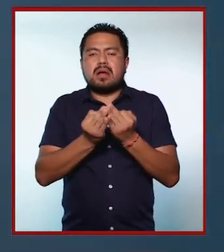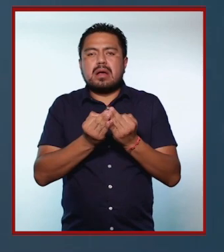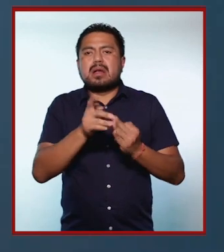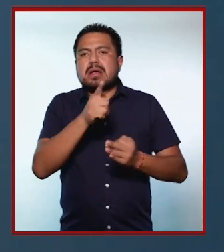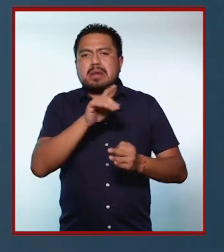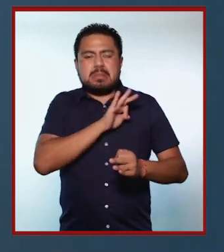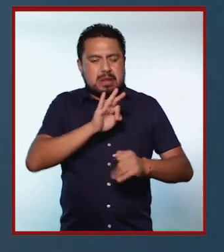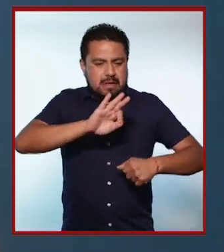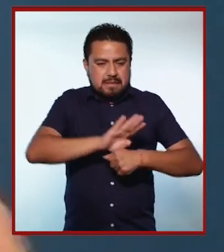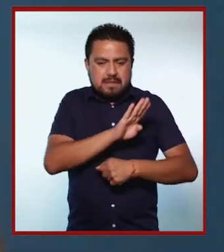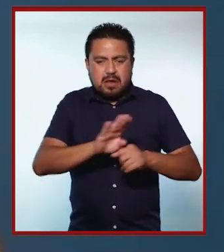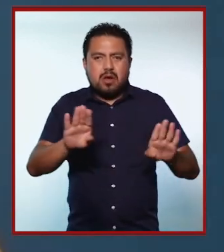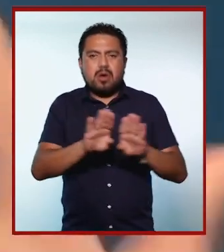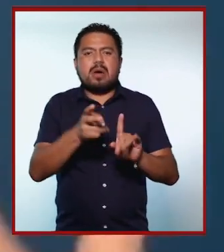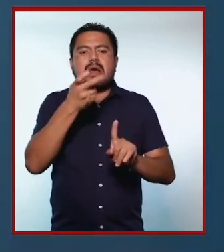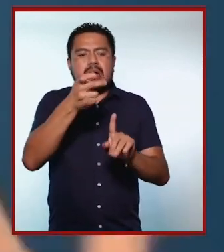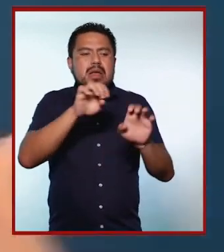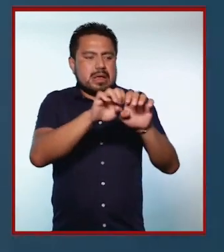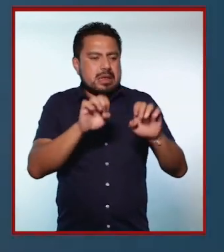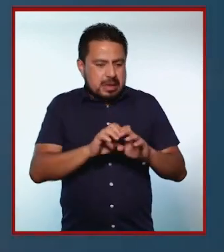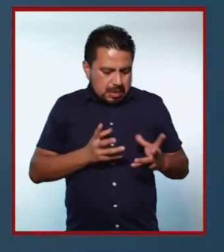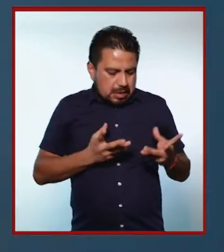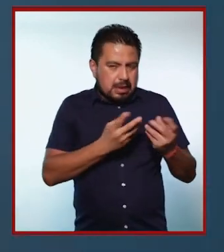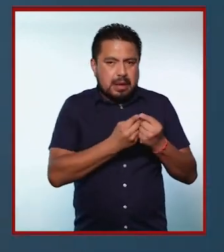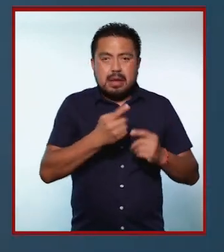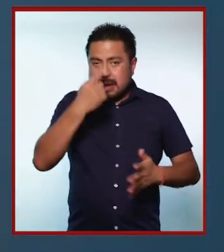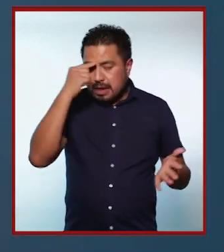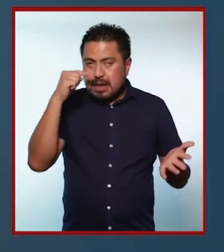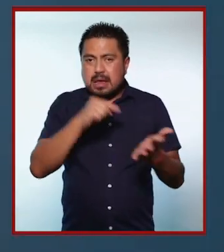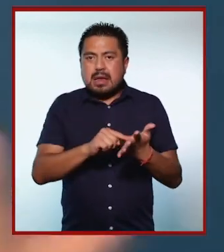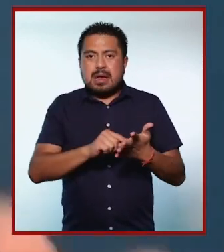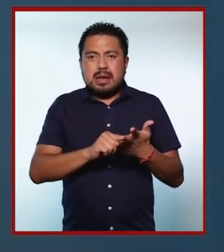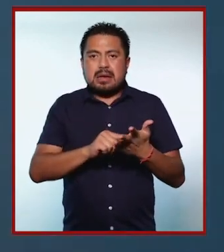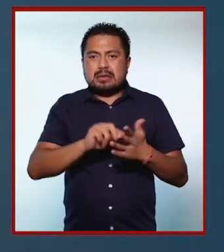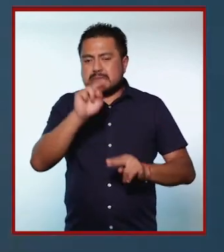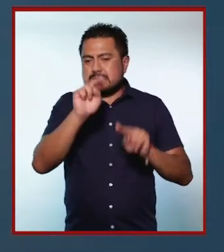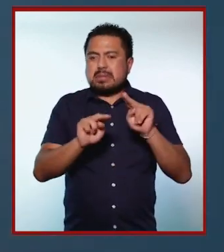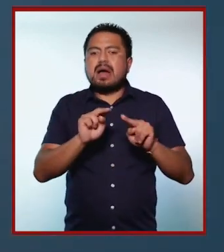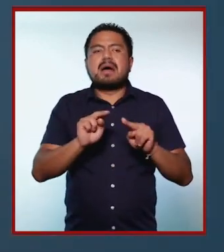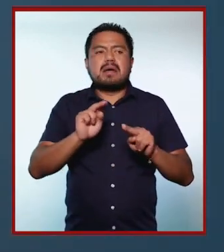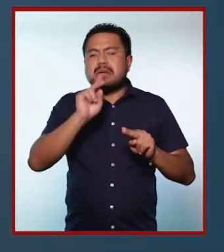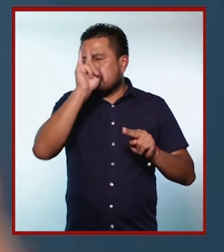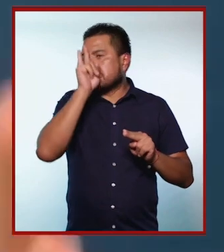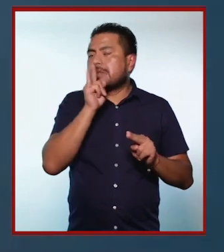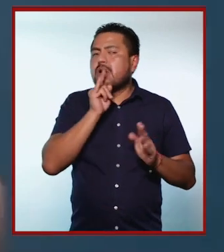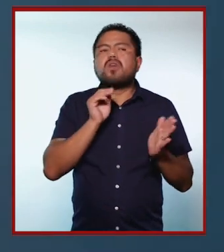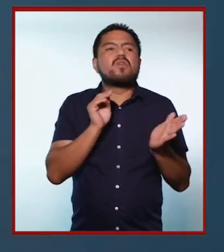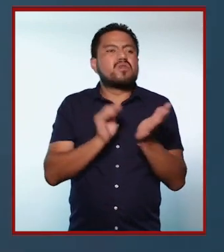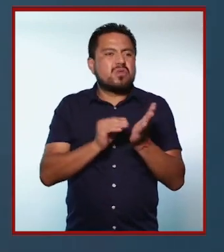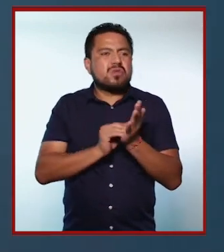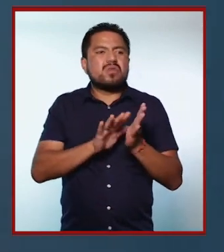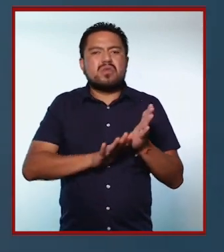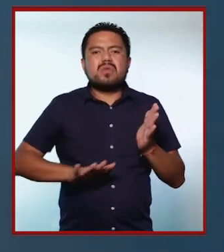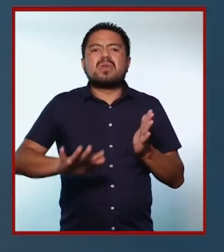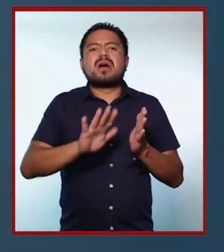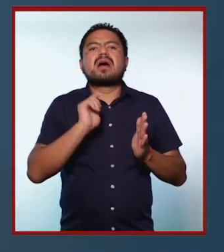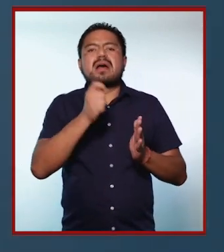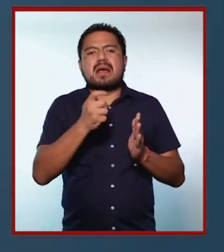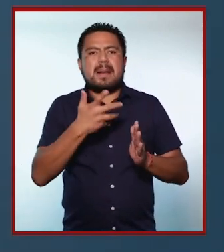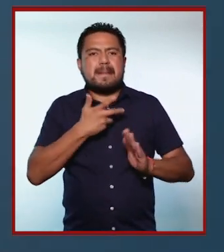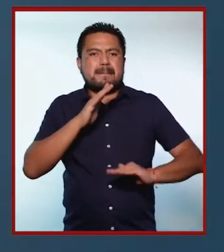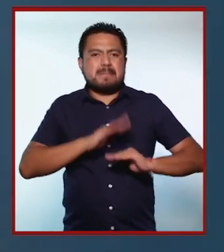que te va a beneficiar tanto a ti como a tu equipo, ¿no? Entonces creo que los estándares de belleza todavía estamos,